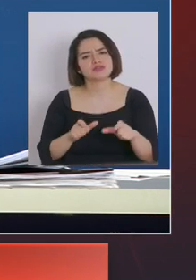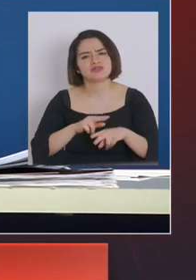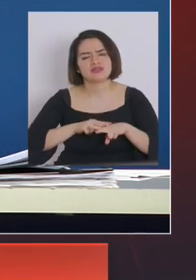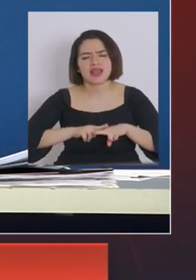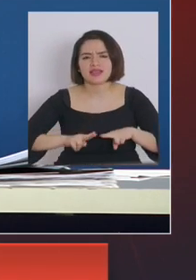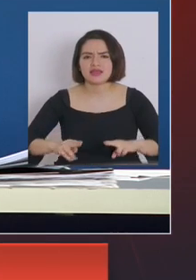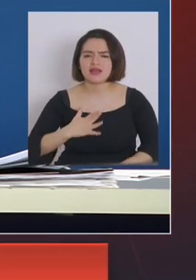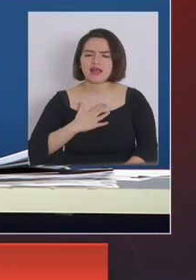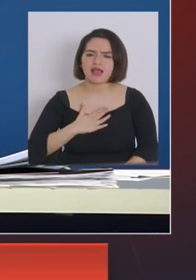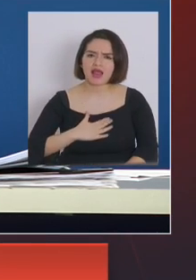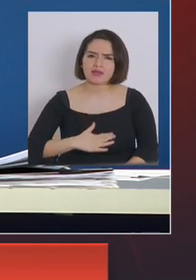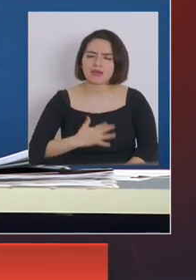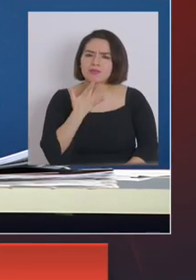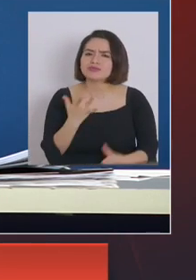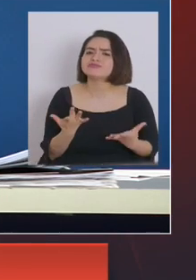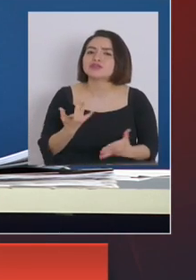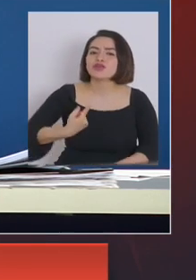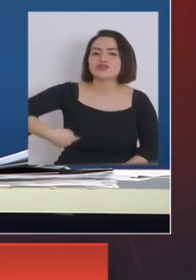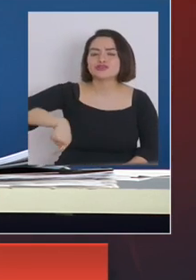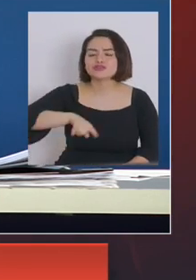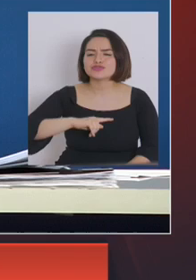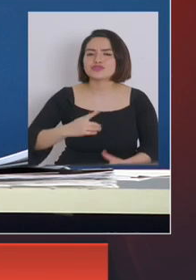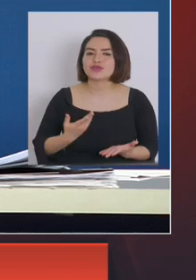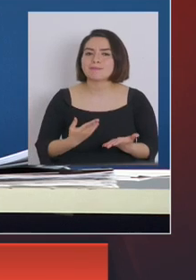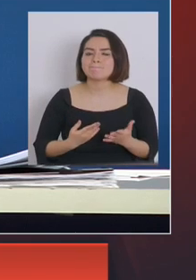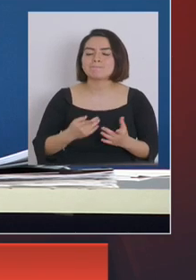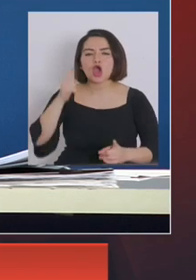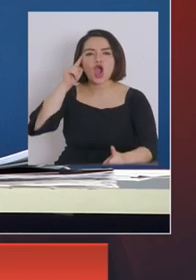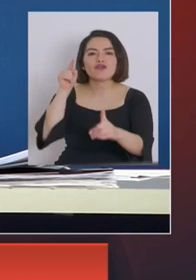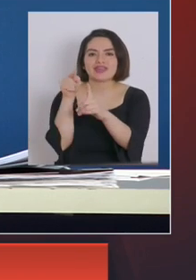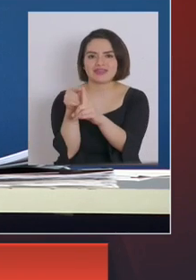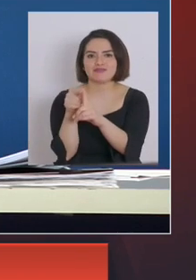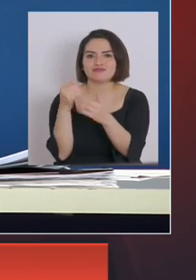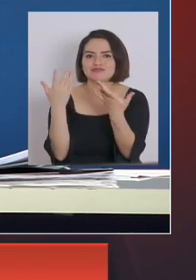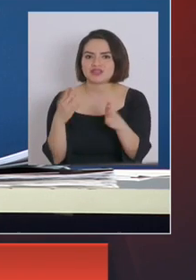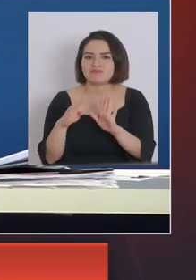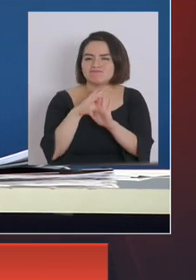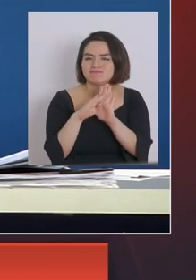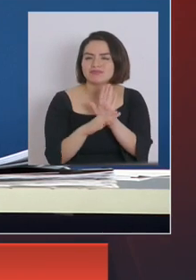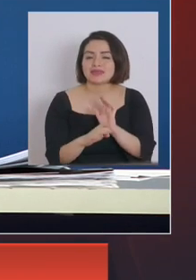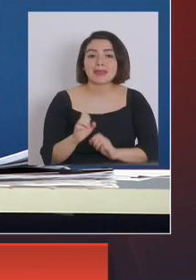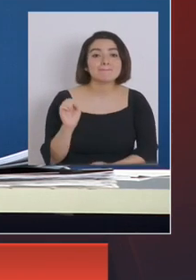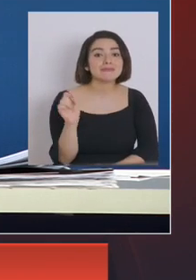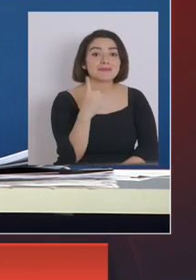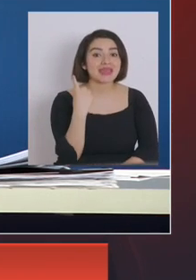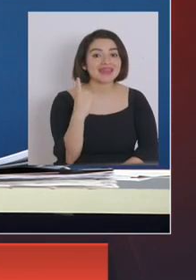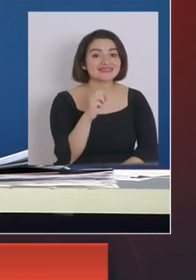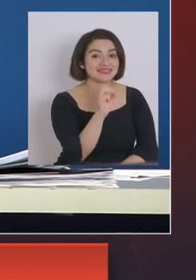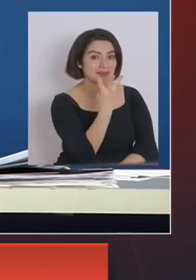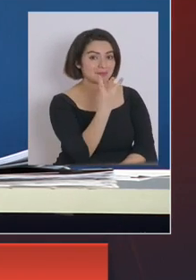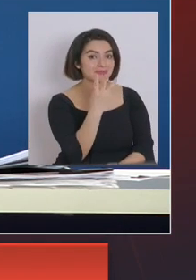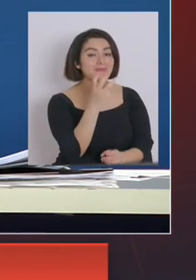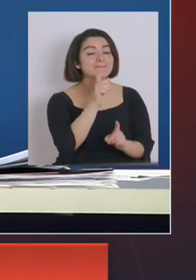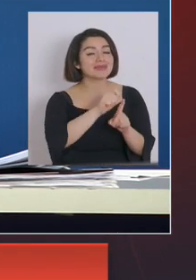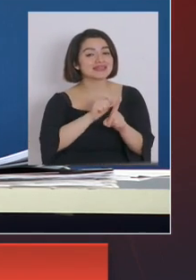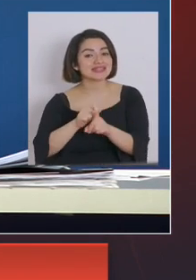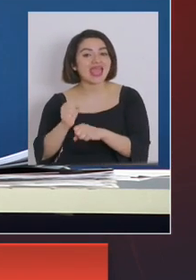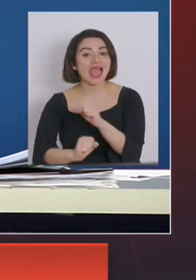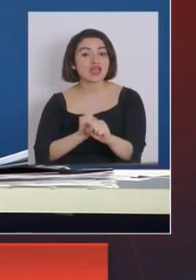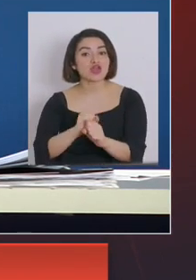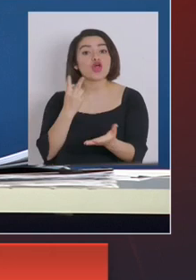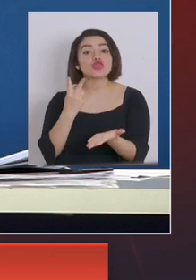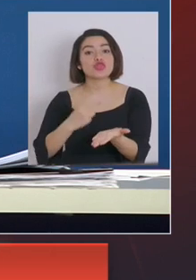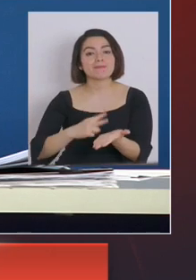calma porque nosotros nos hemos fijado metas para el primer trimestre del año 2021